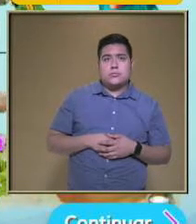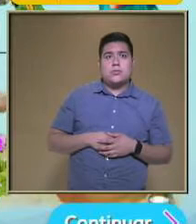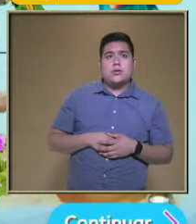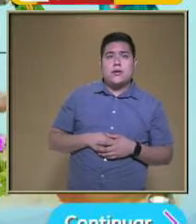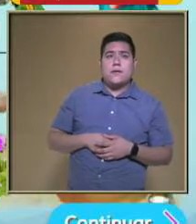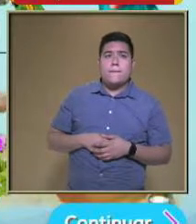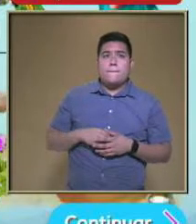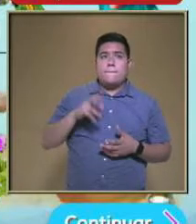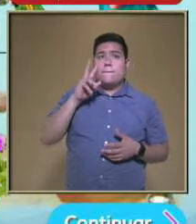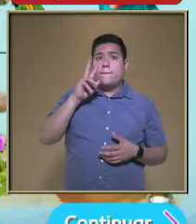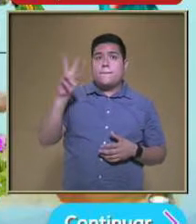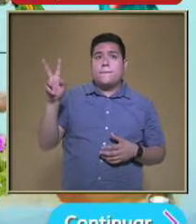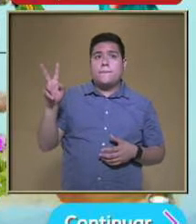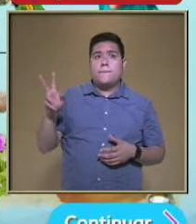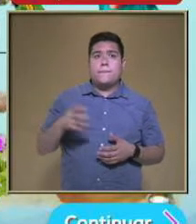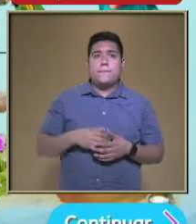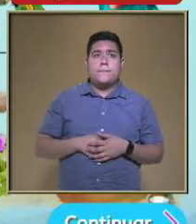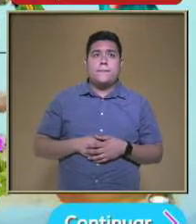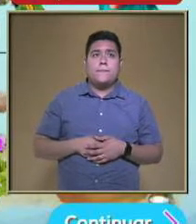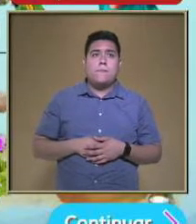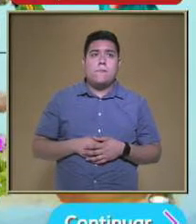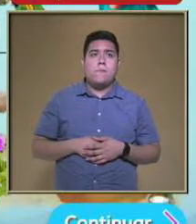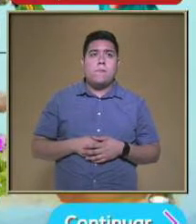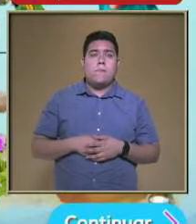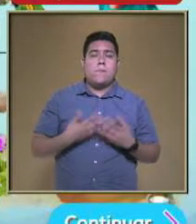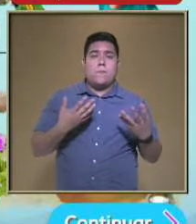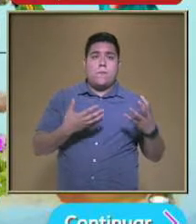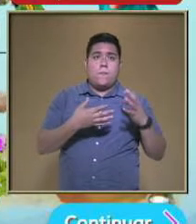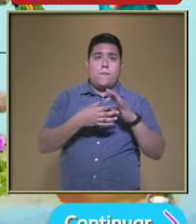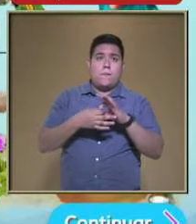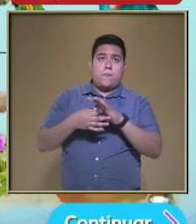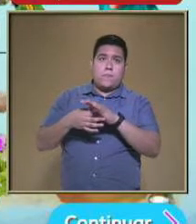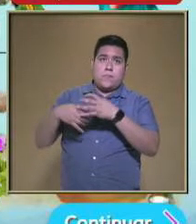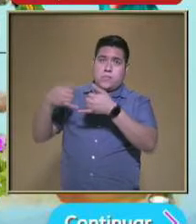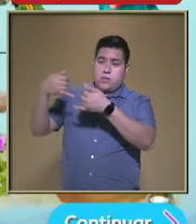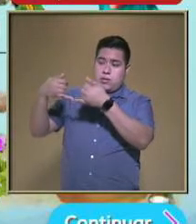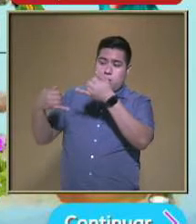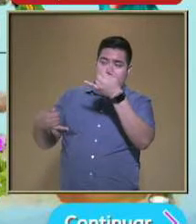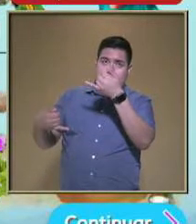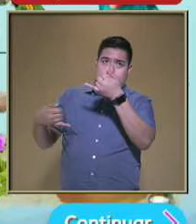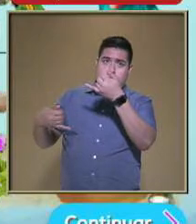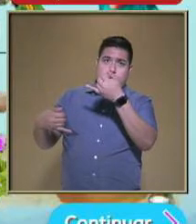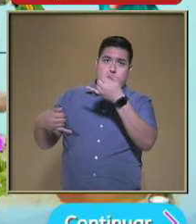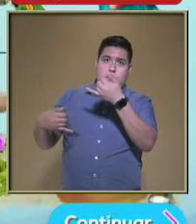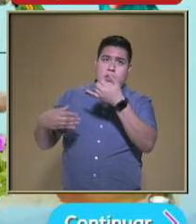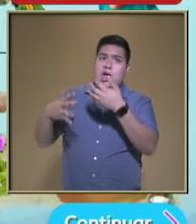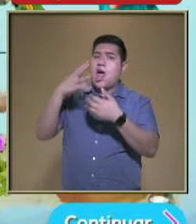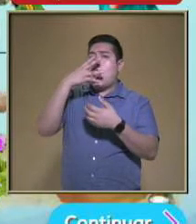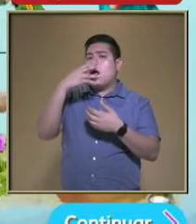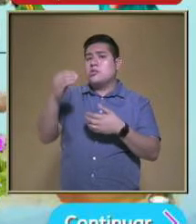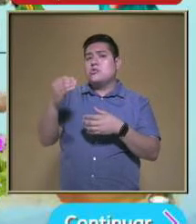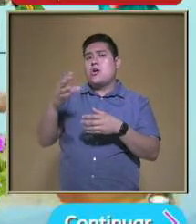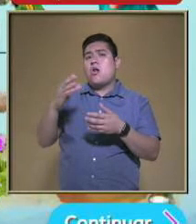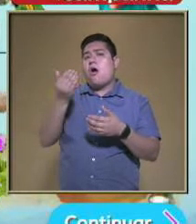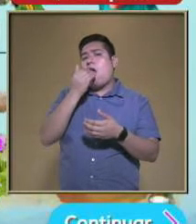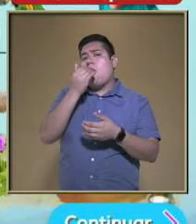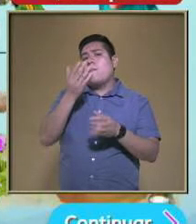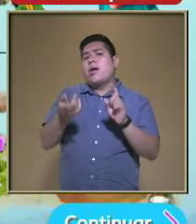aparece Aquí aparecería Que la cadena Se interrumpe Porque ¿Quién se va a comer Al zorro? ¿Quién